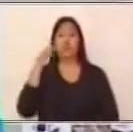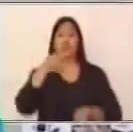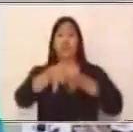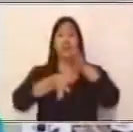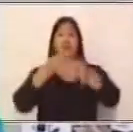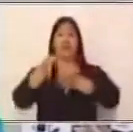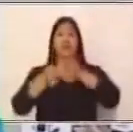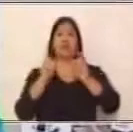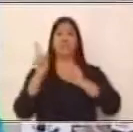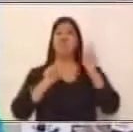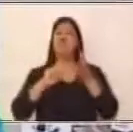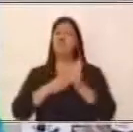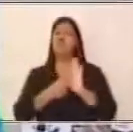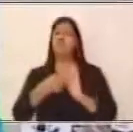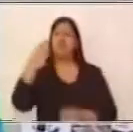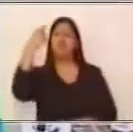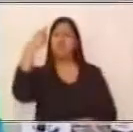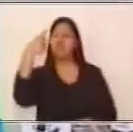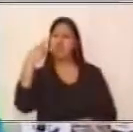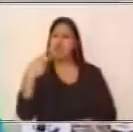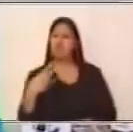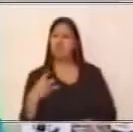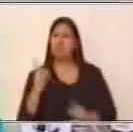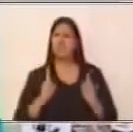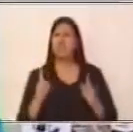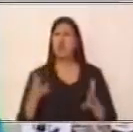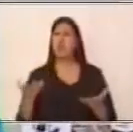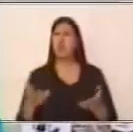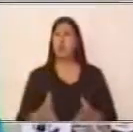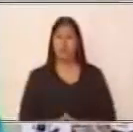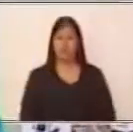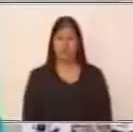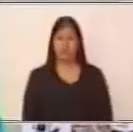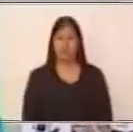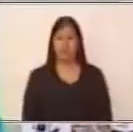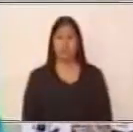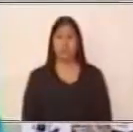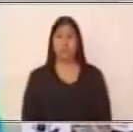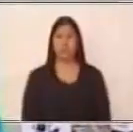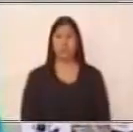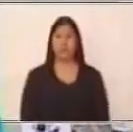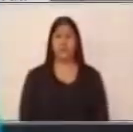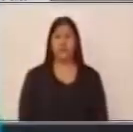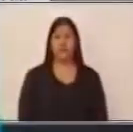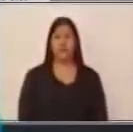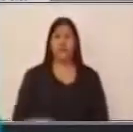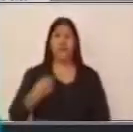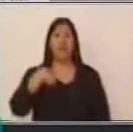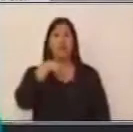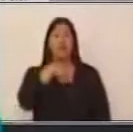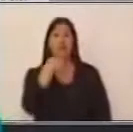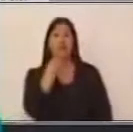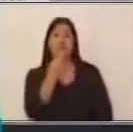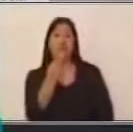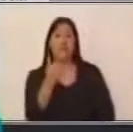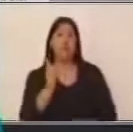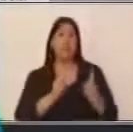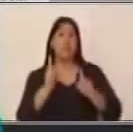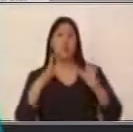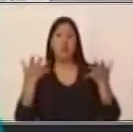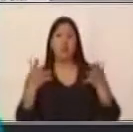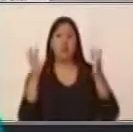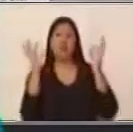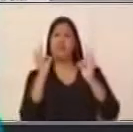nexos son los que más se utilizan en cada una de las clasificaciones. Cuando hablamos de los tipos coordinadas copulativas,